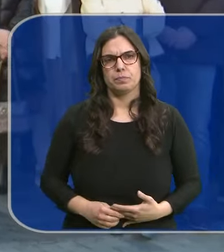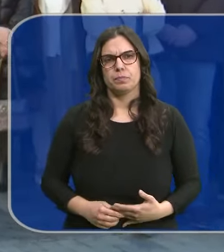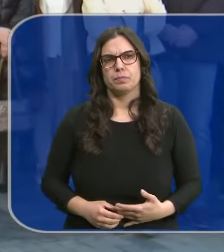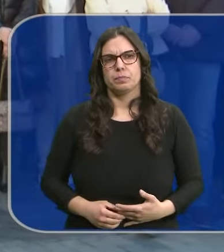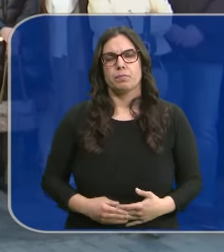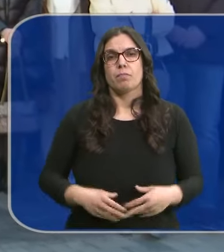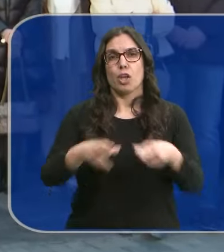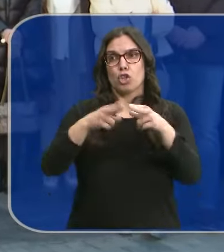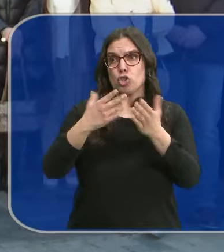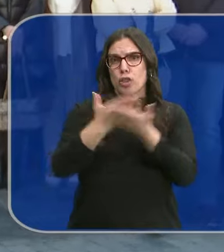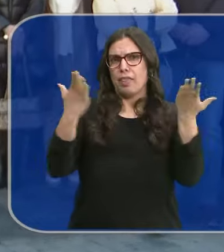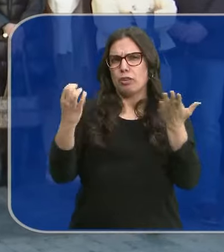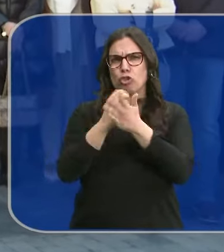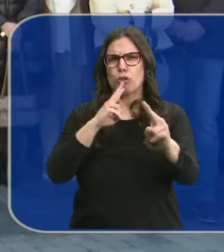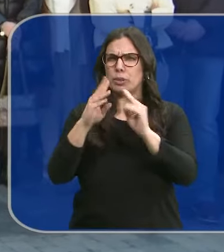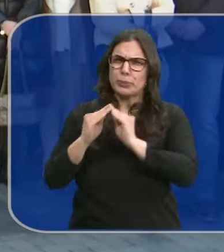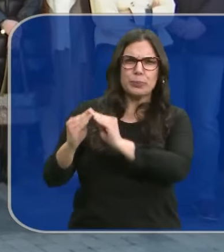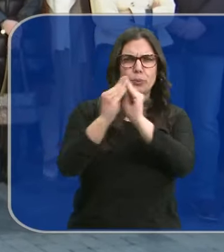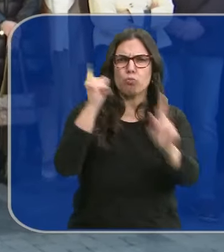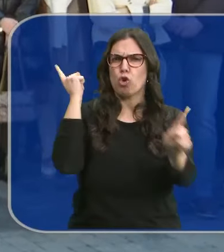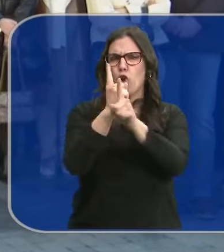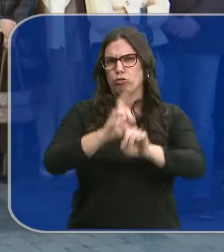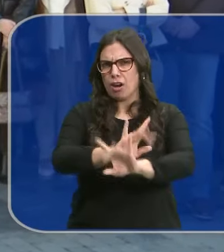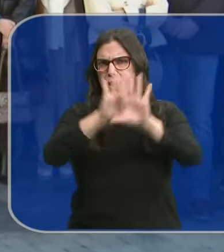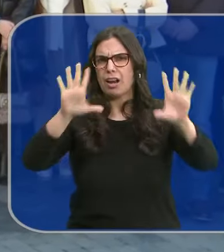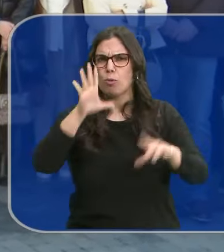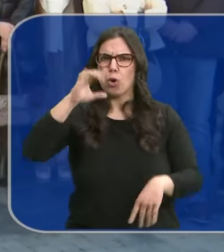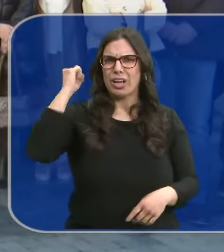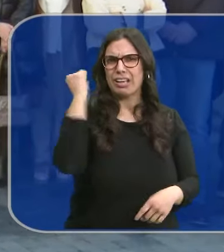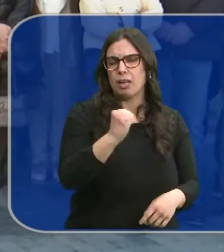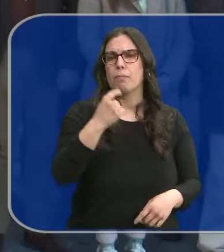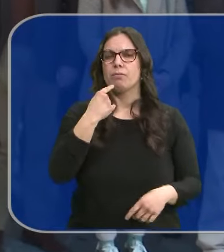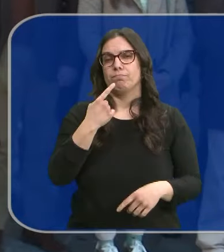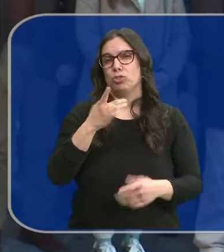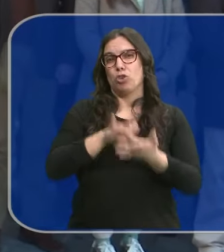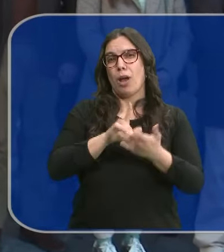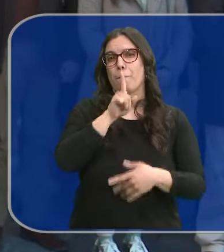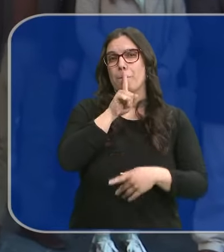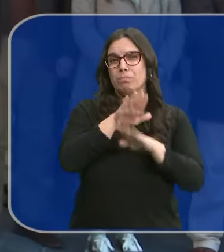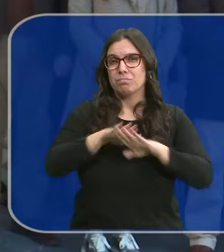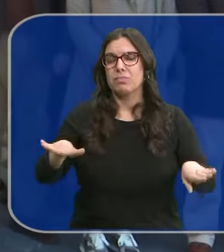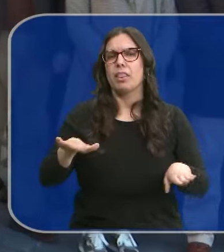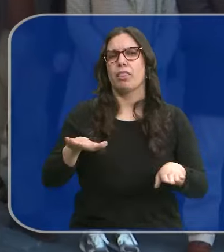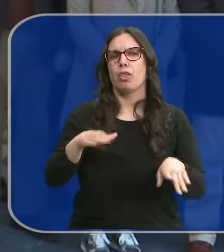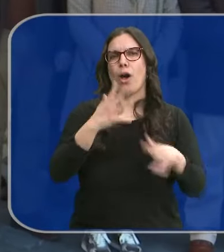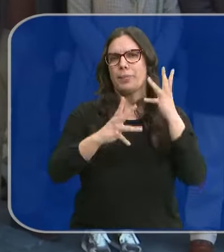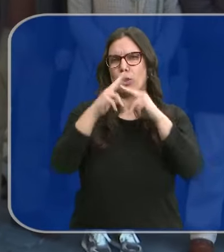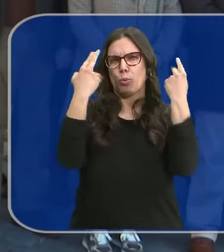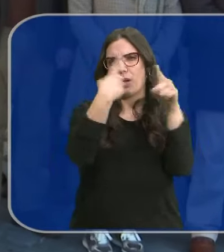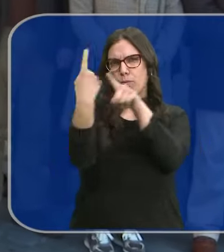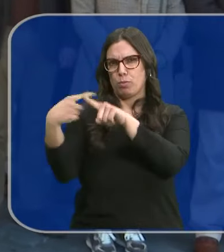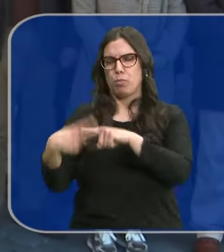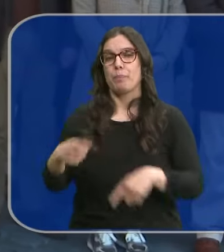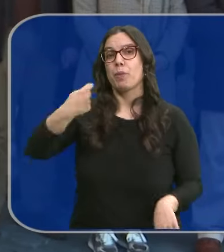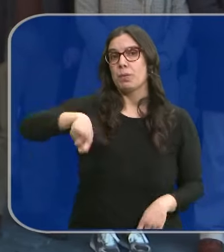La respuesta de la sociedad ha sido unánime. Condena absoluta a este crimen plasmada en los minutos de silencio que se han celebrado en todas las administraciones.